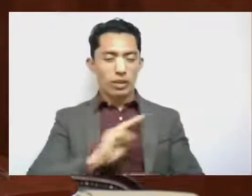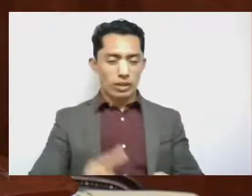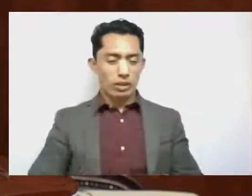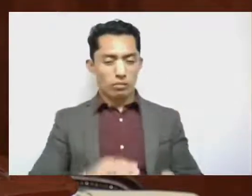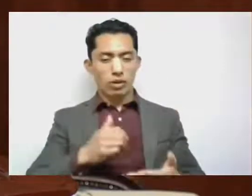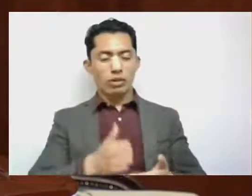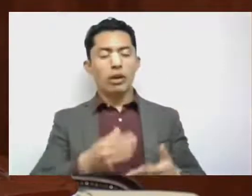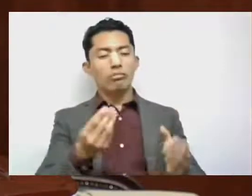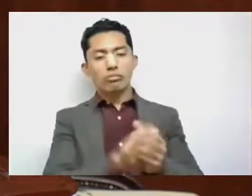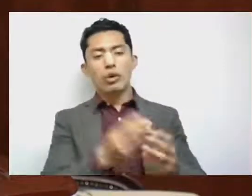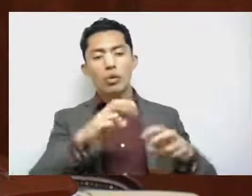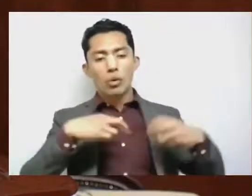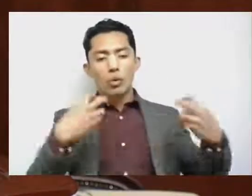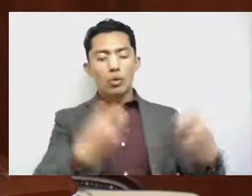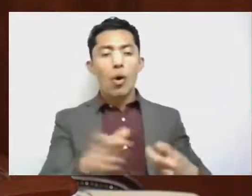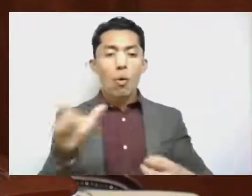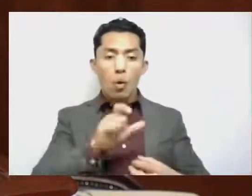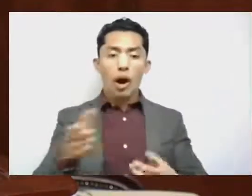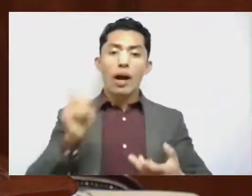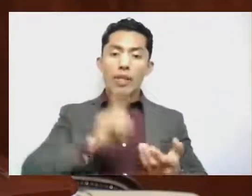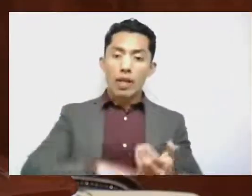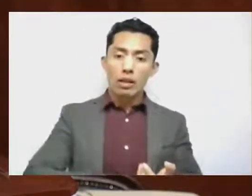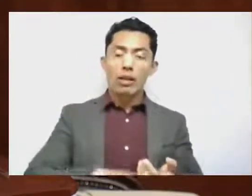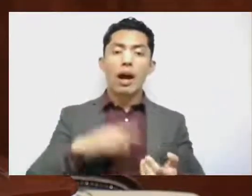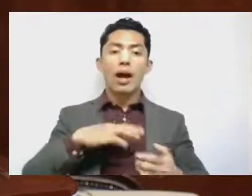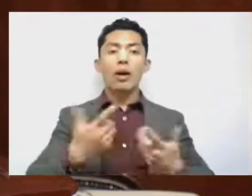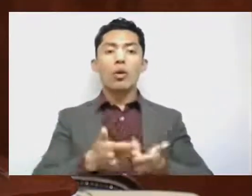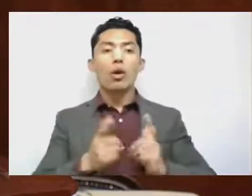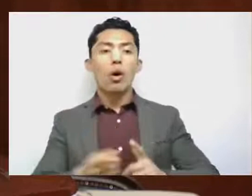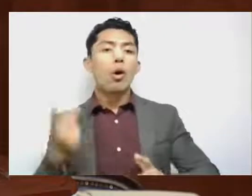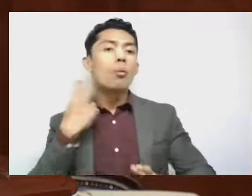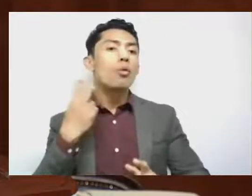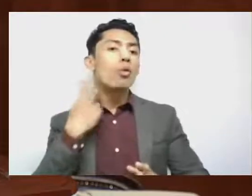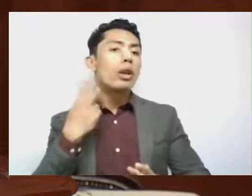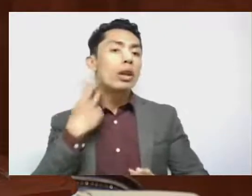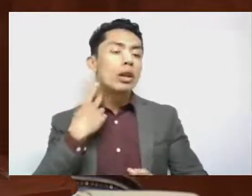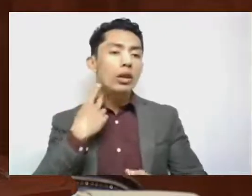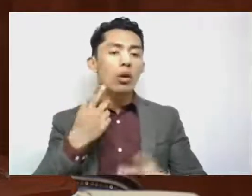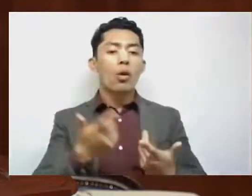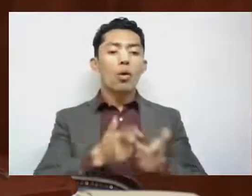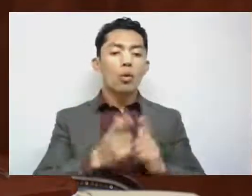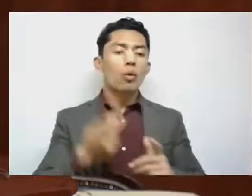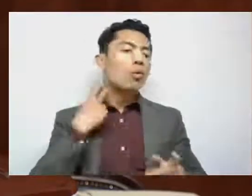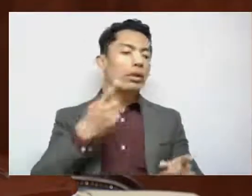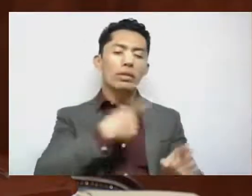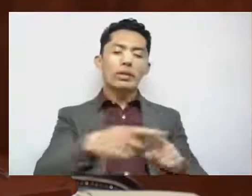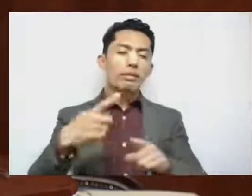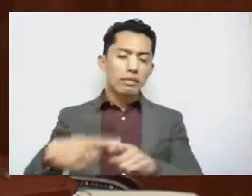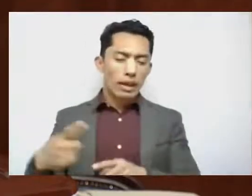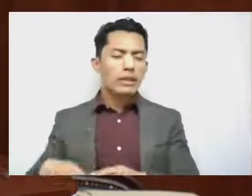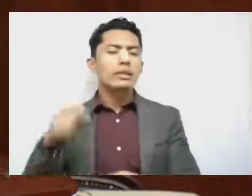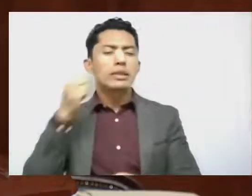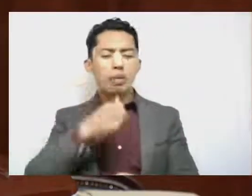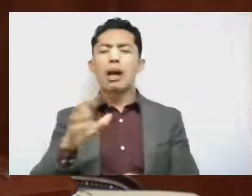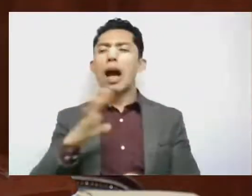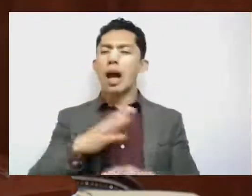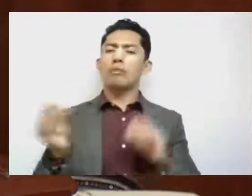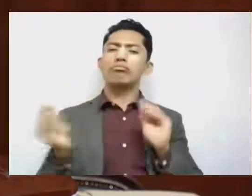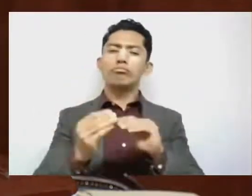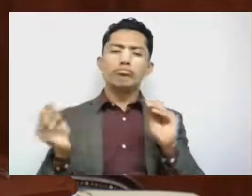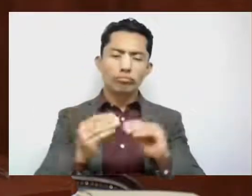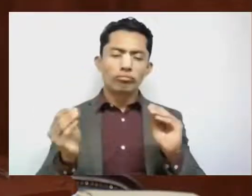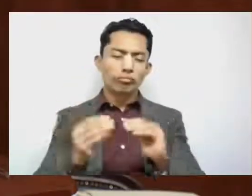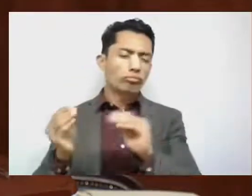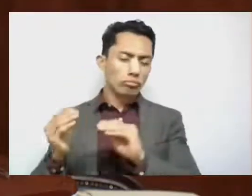legisladores municipales de oposición, como en esta Cámara, siempre hay debates. Pero lo que se ha